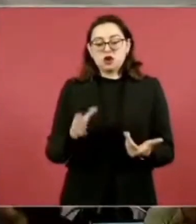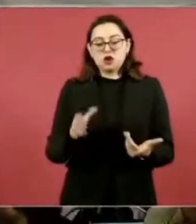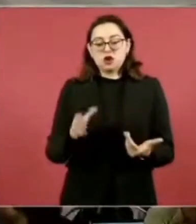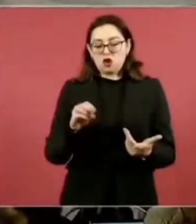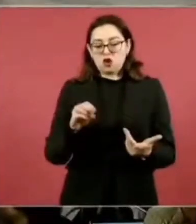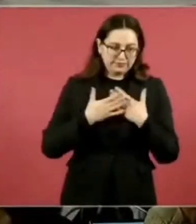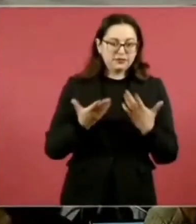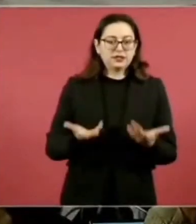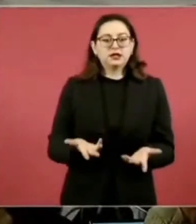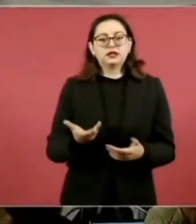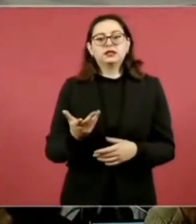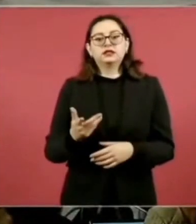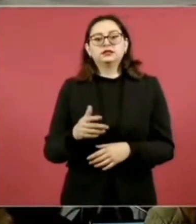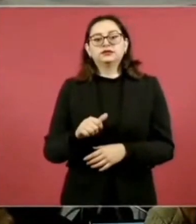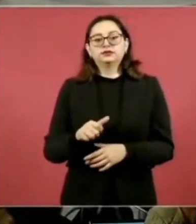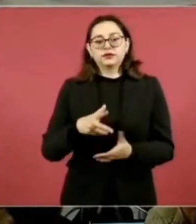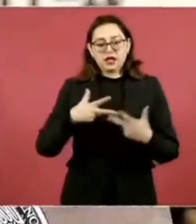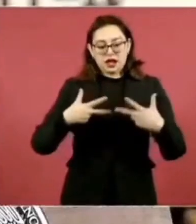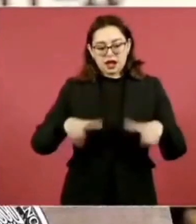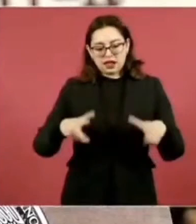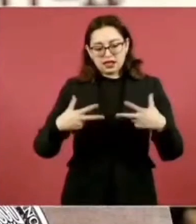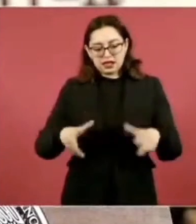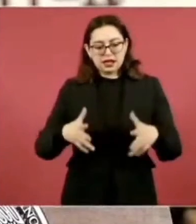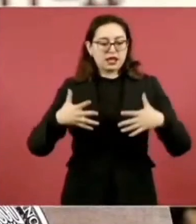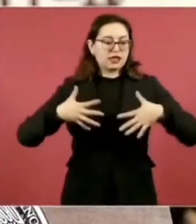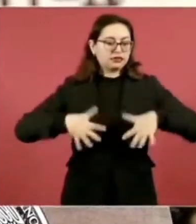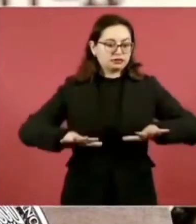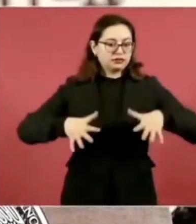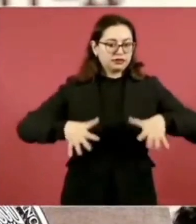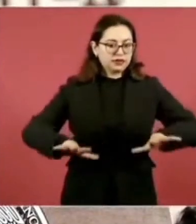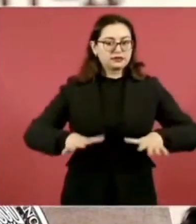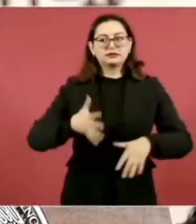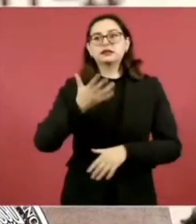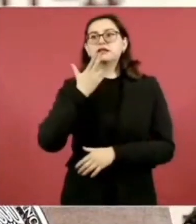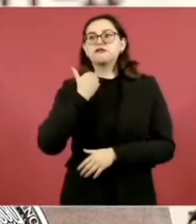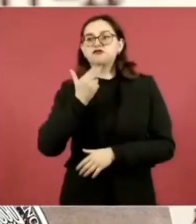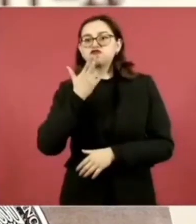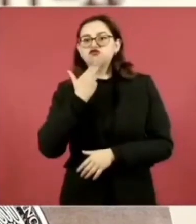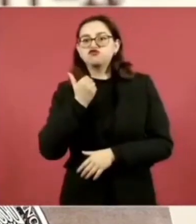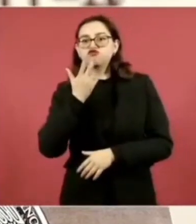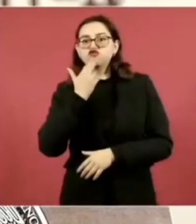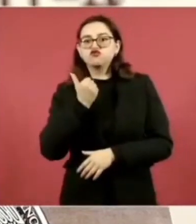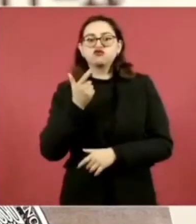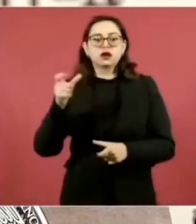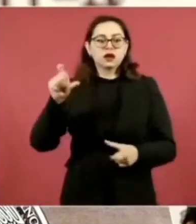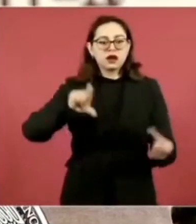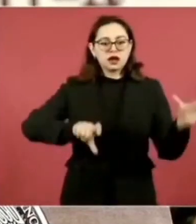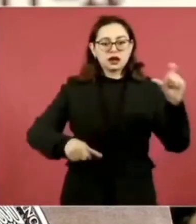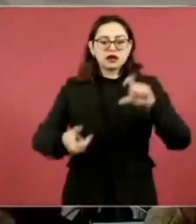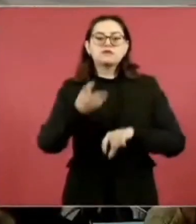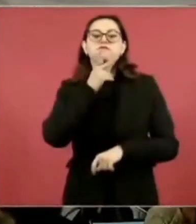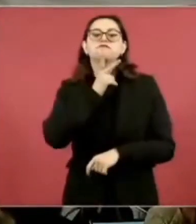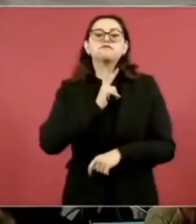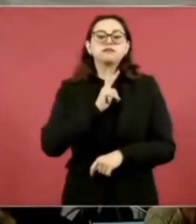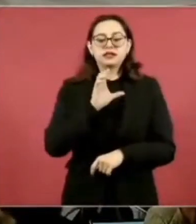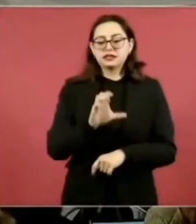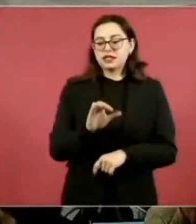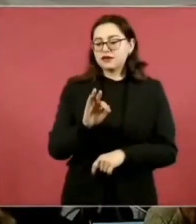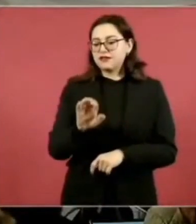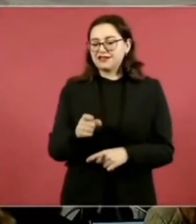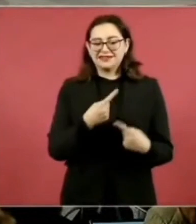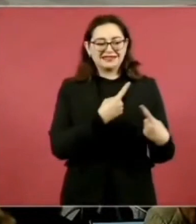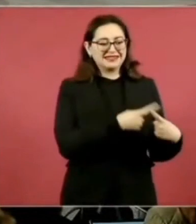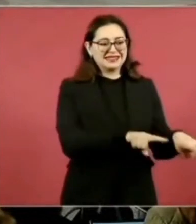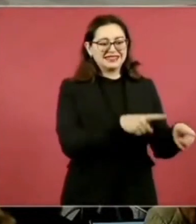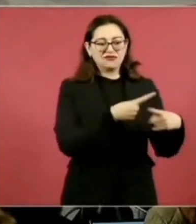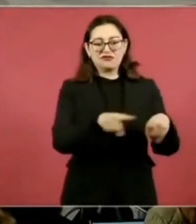casa. Los textileros, los azucareros, los petroquímicos, la CFE, en fin. Me